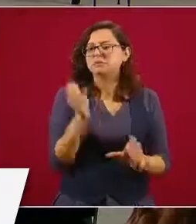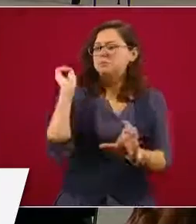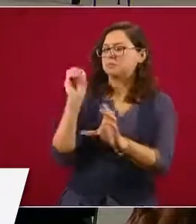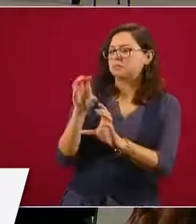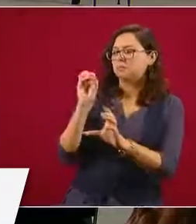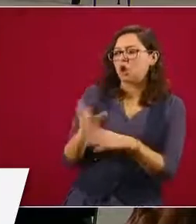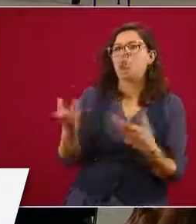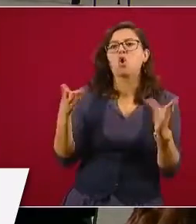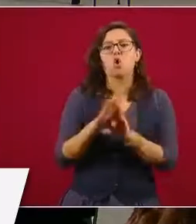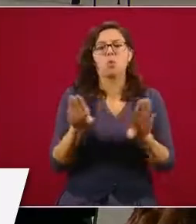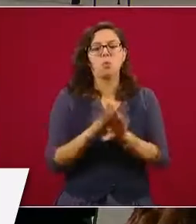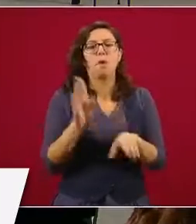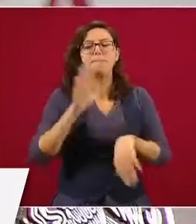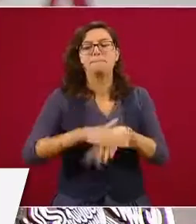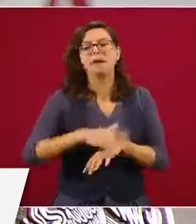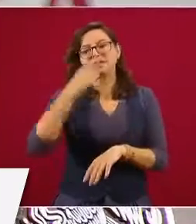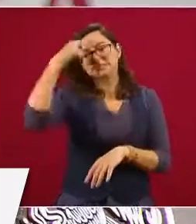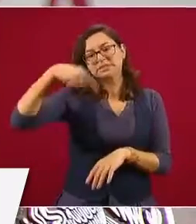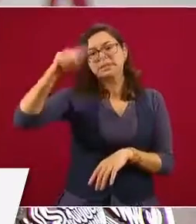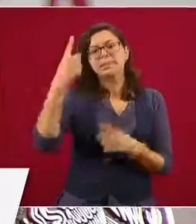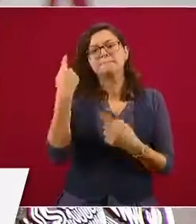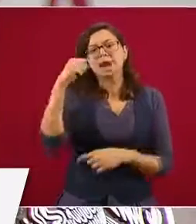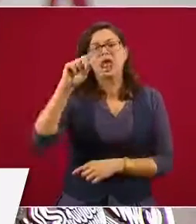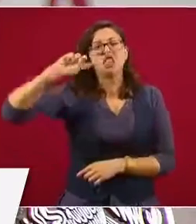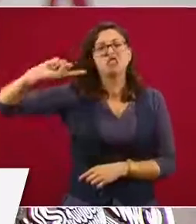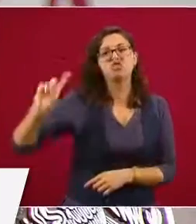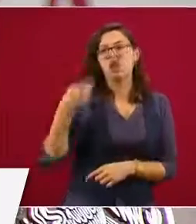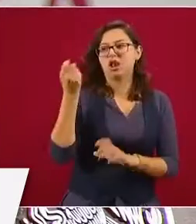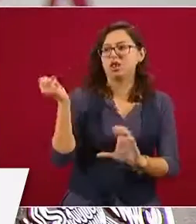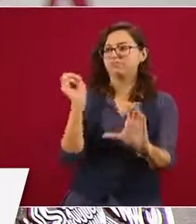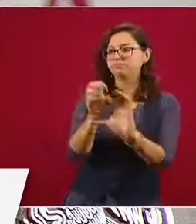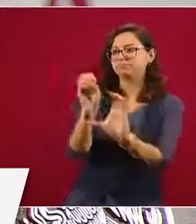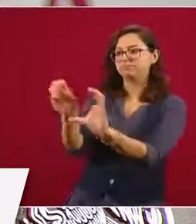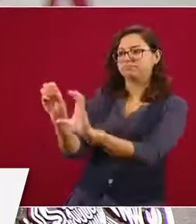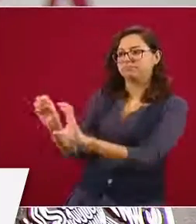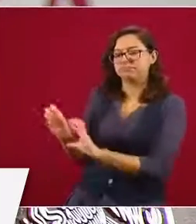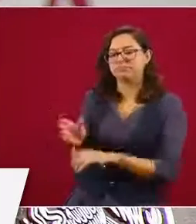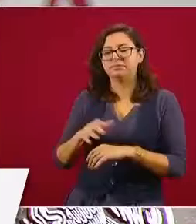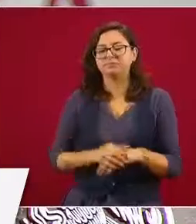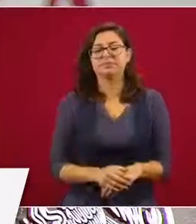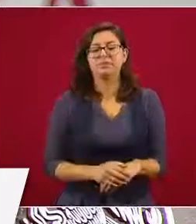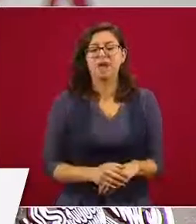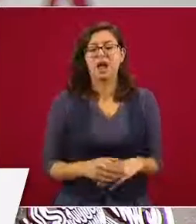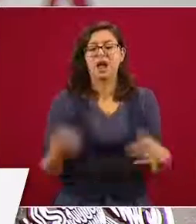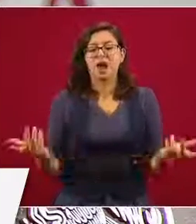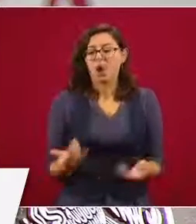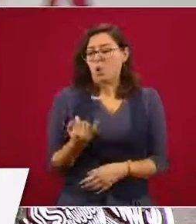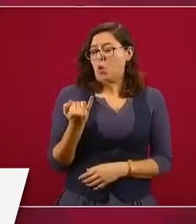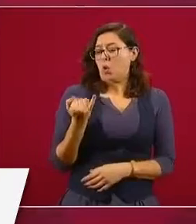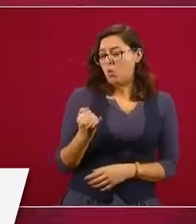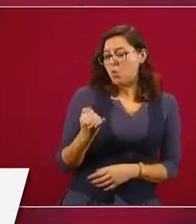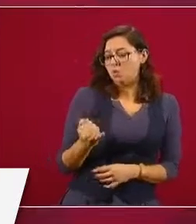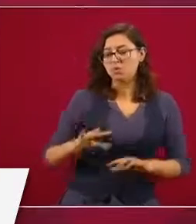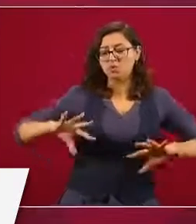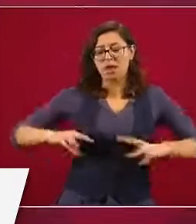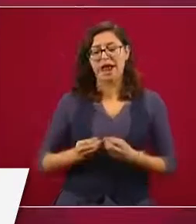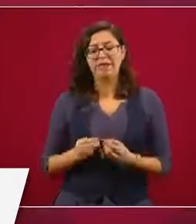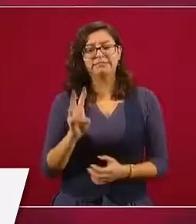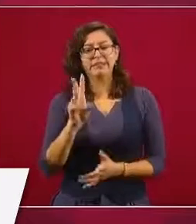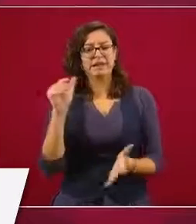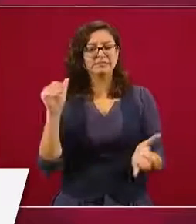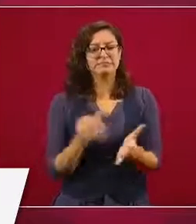conviene enviar sus dólares. Tenemos que en el mes de junio las remesas fueron tres mil